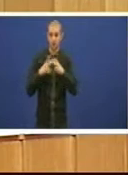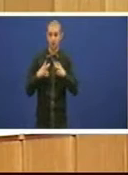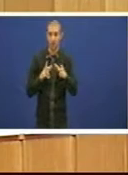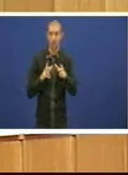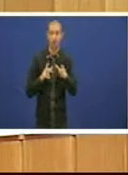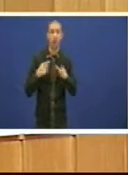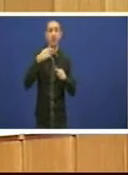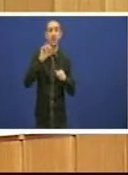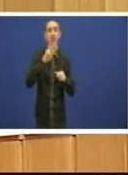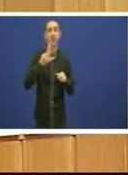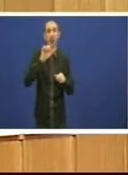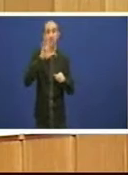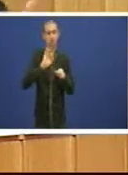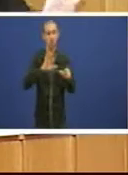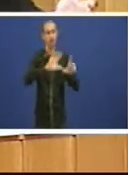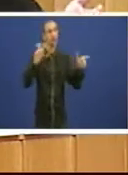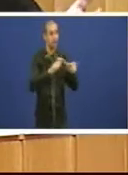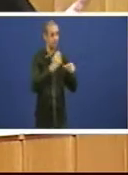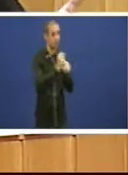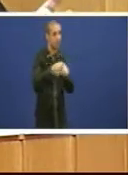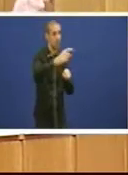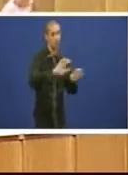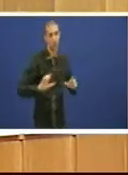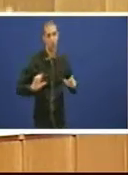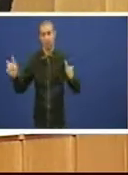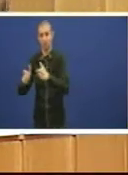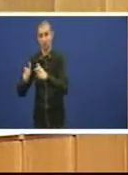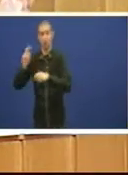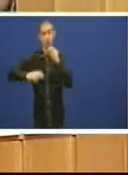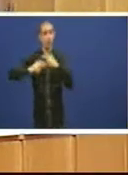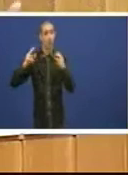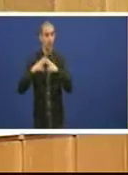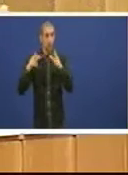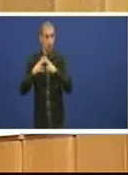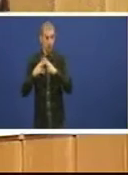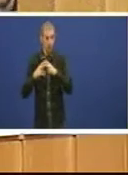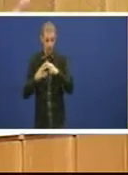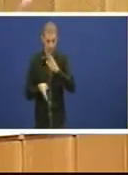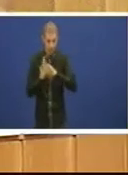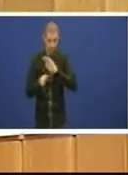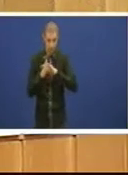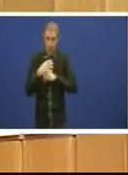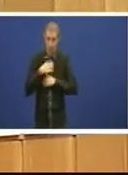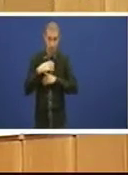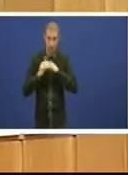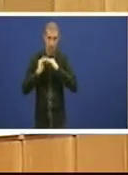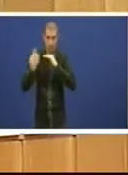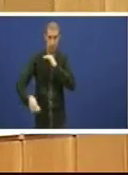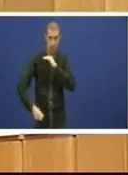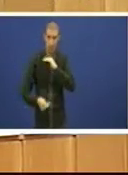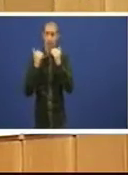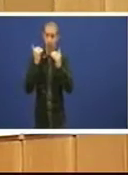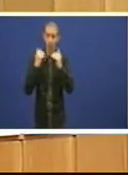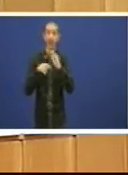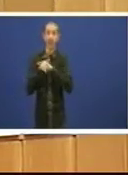os traballadores e comunicou que a obra social nestas condicións é inviable gracias a boa xestión del